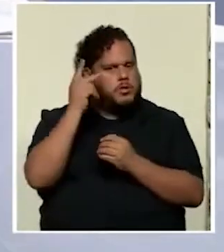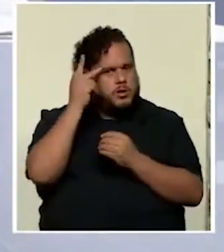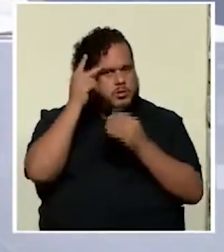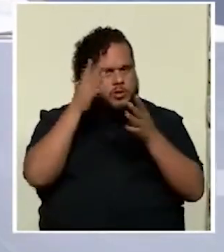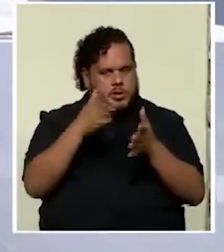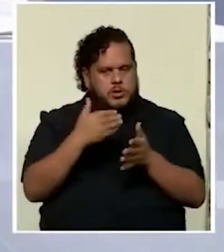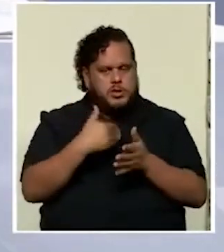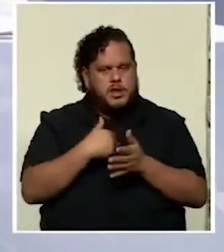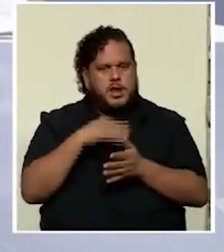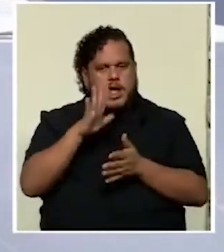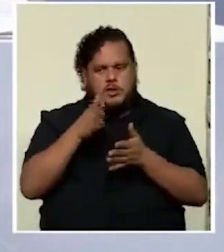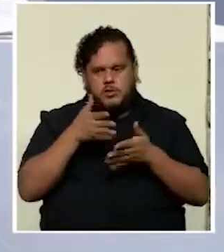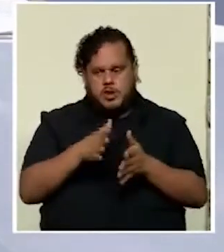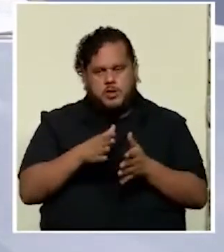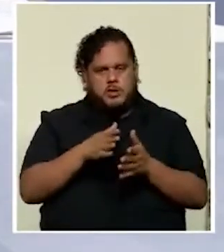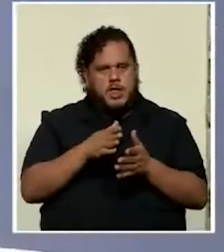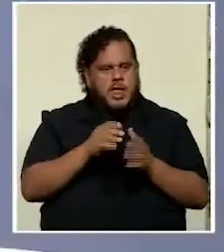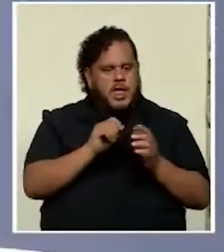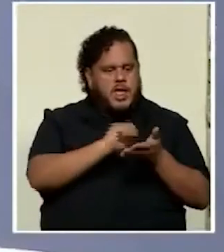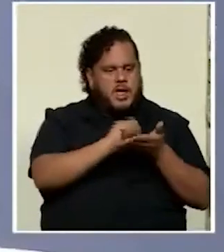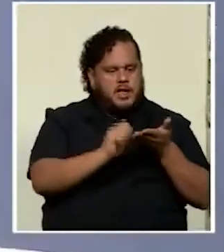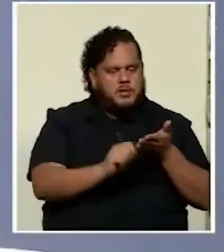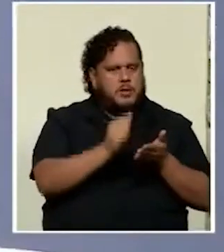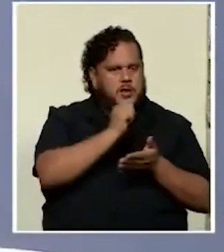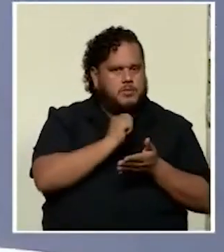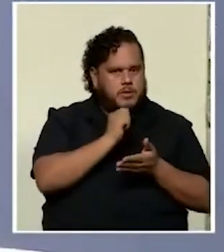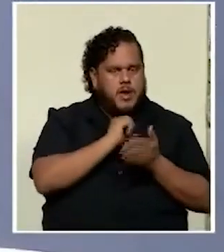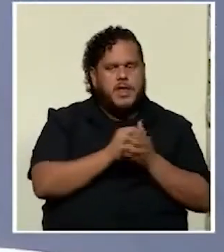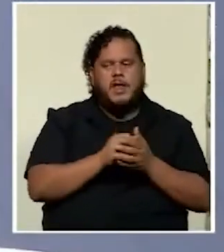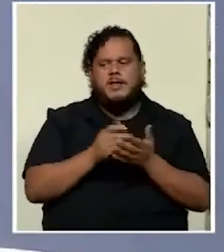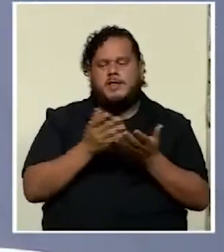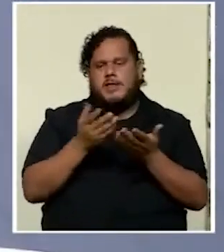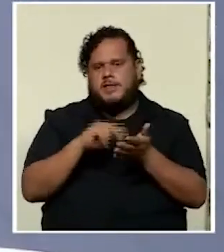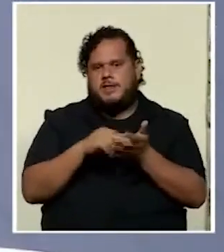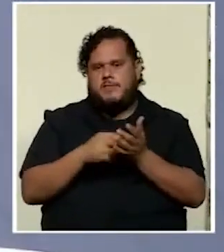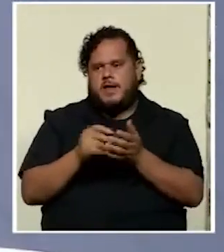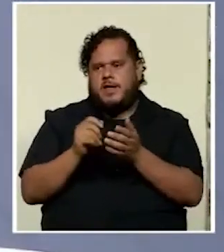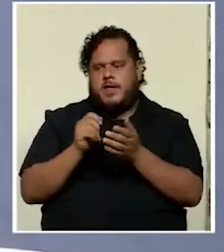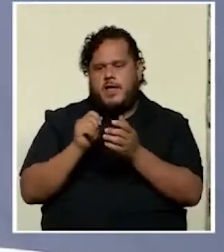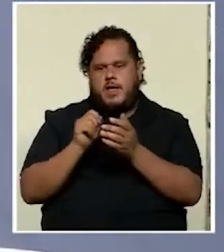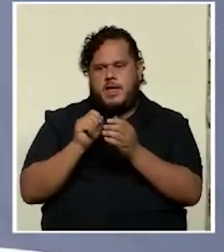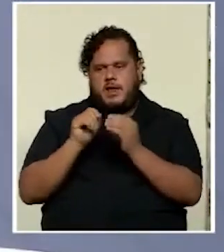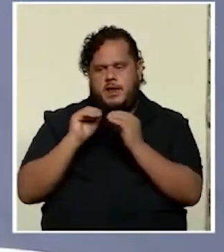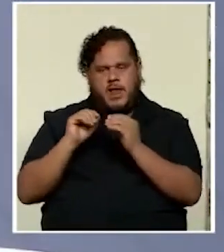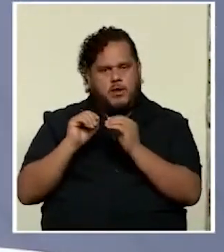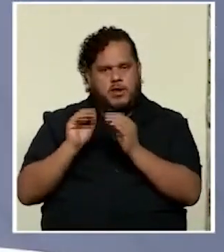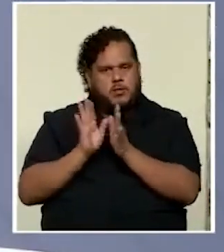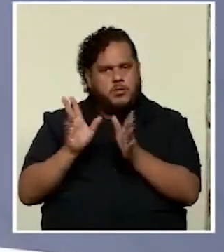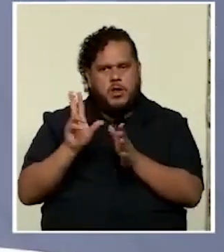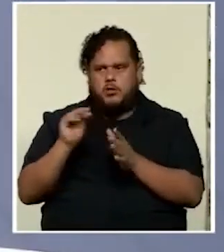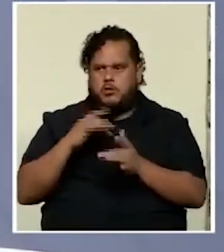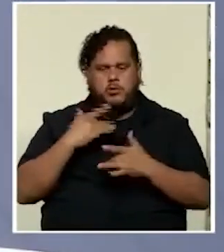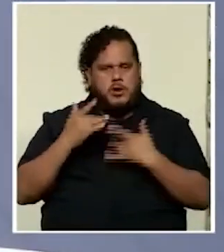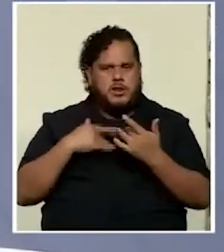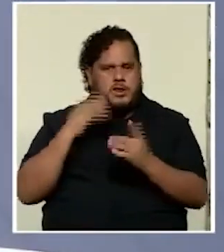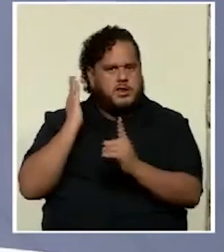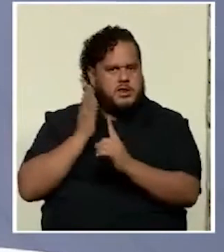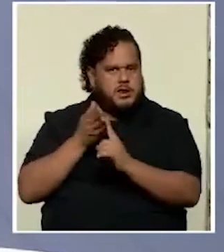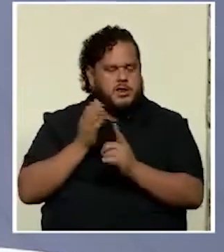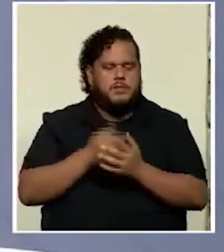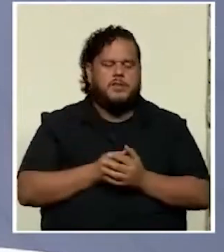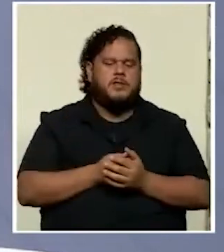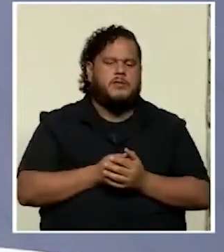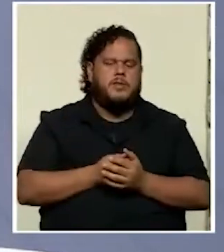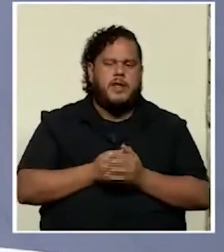sus hijos en escuelas privadas entonces obviamente la educación pública pues no no la sienten directamente ¿verdad?